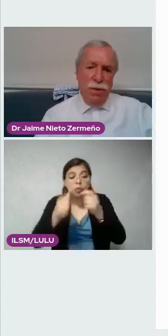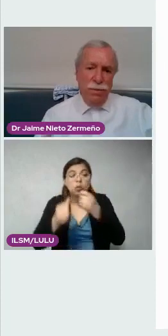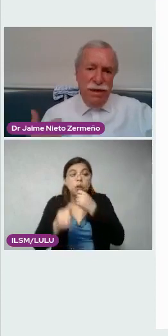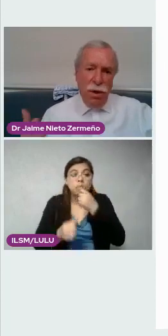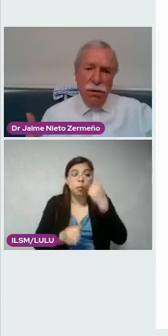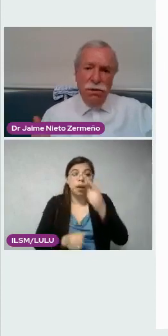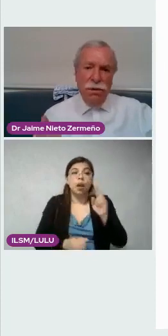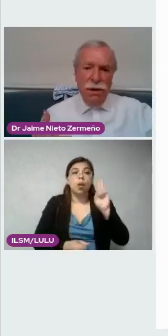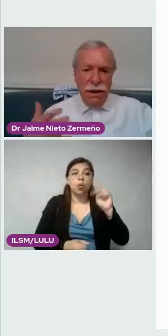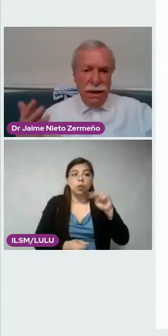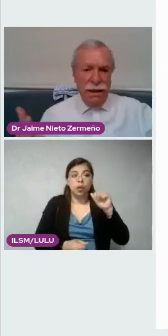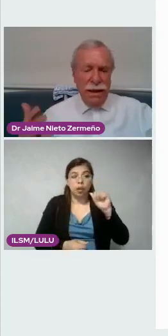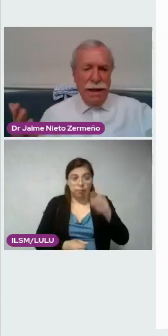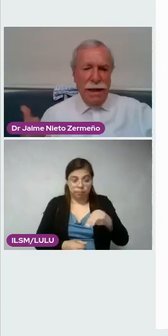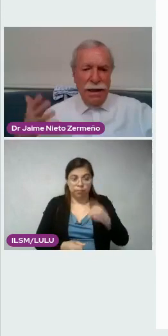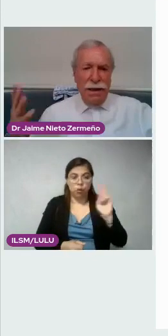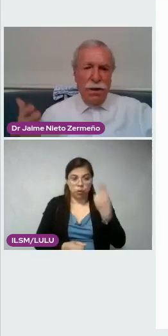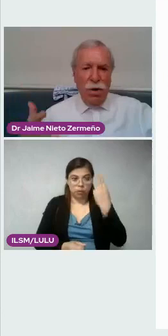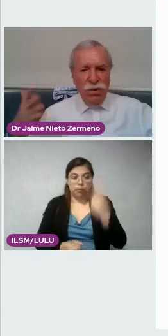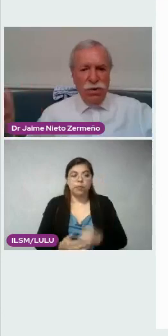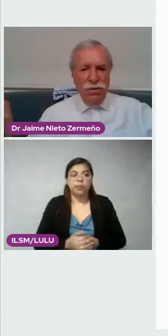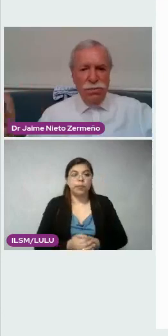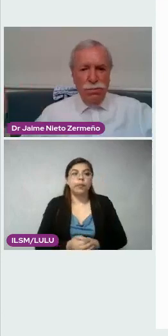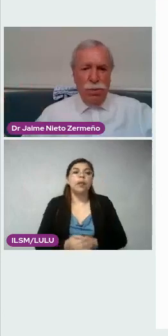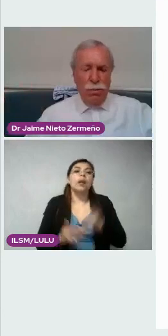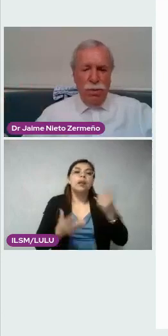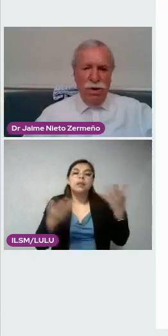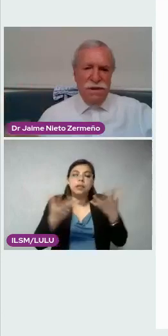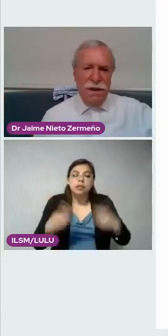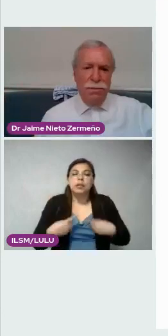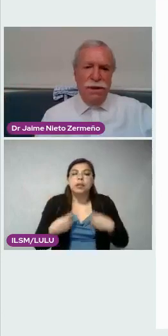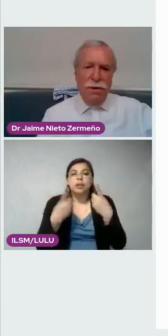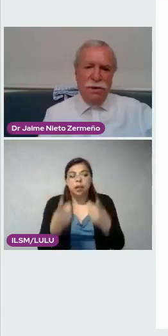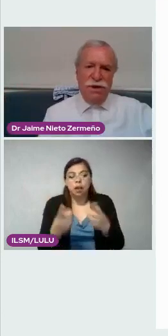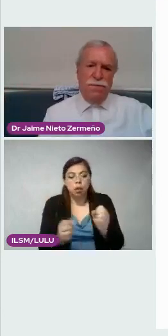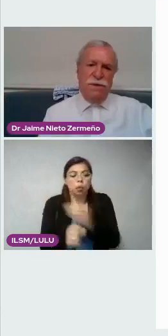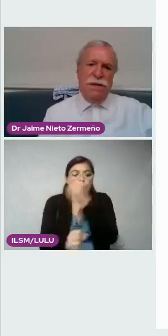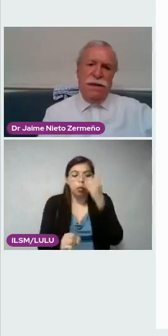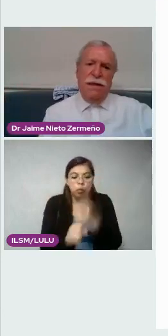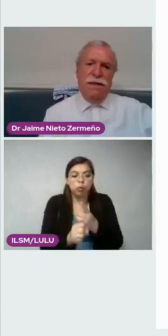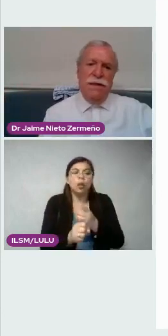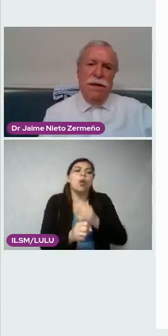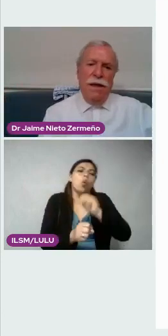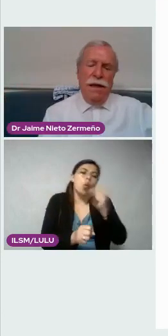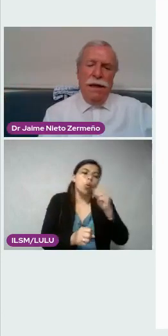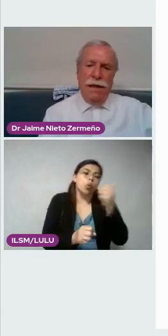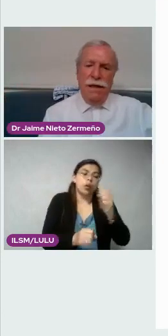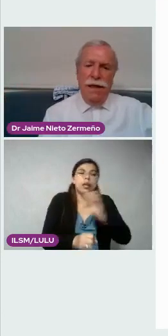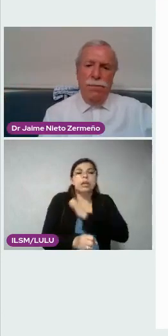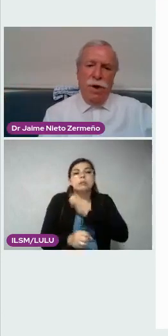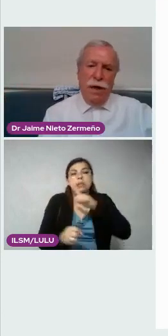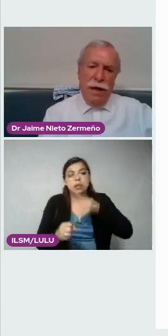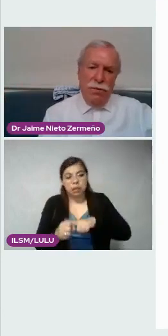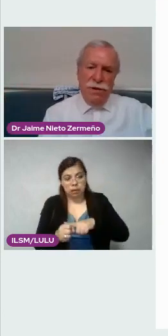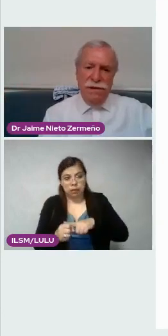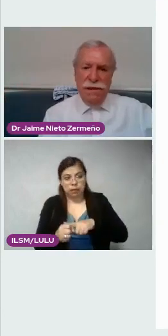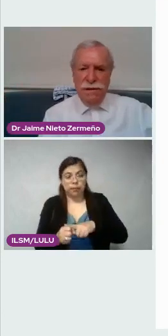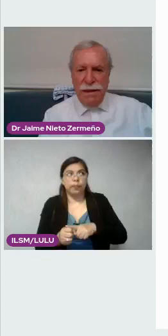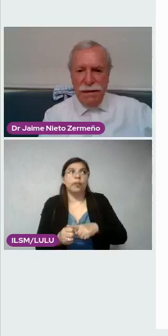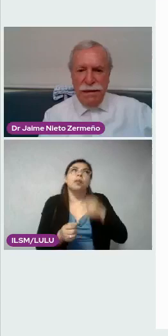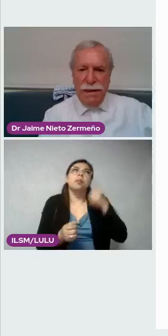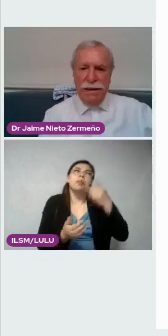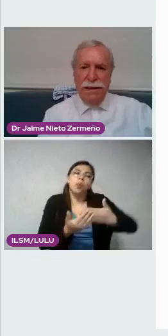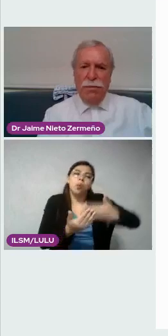y eso permitió generar otros, progresivamente otras especialidades. En aquella época, los